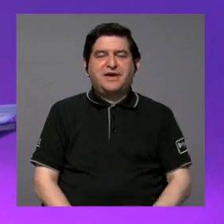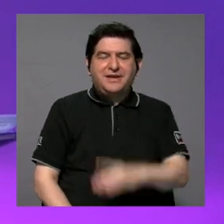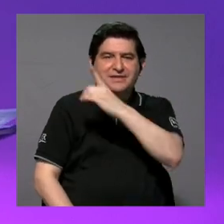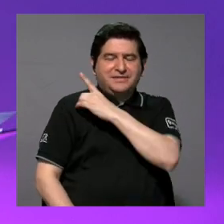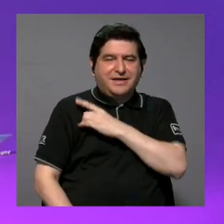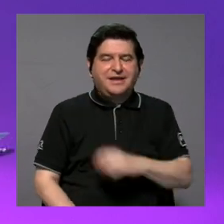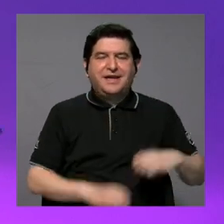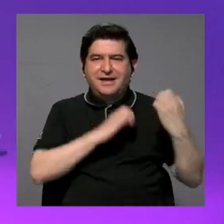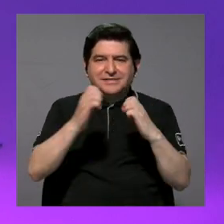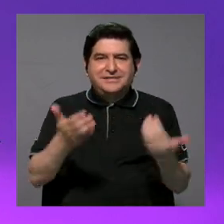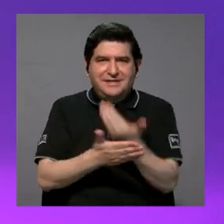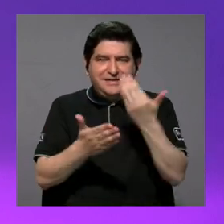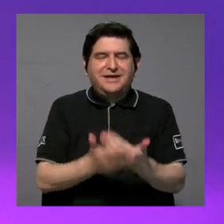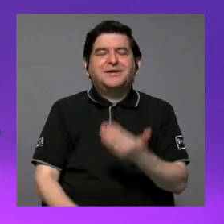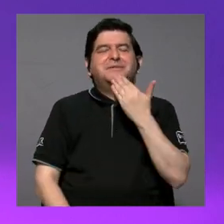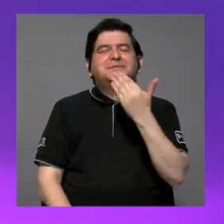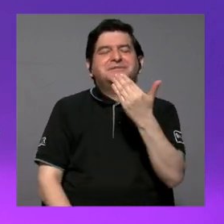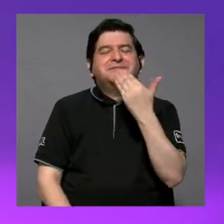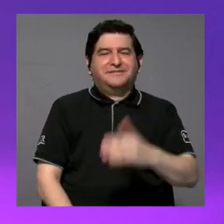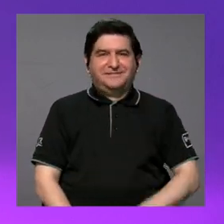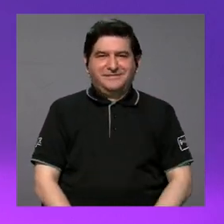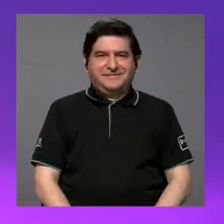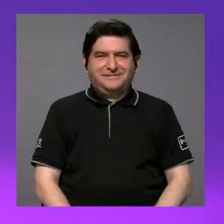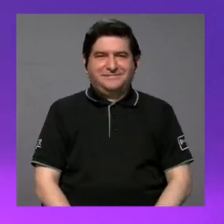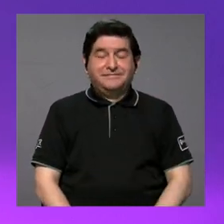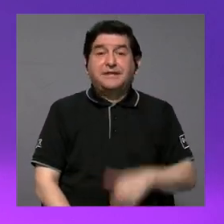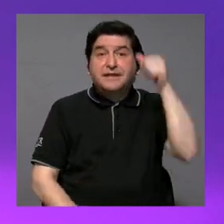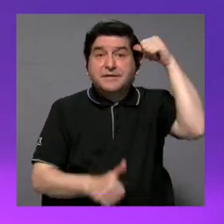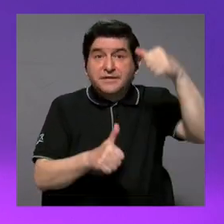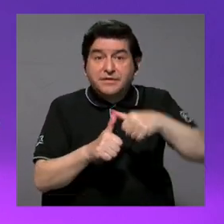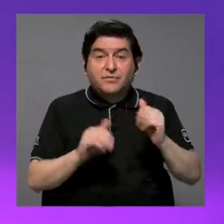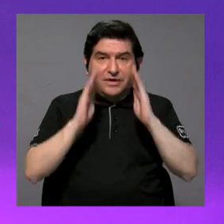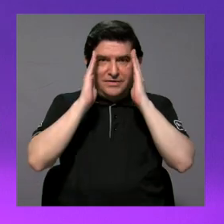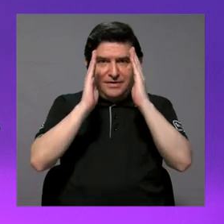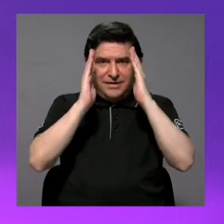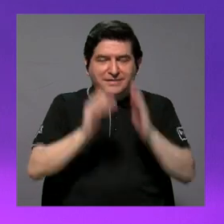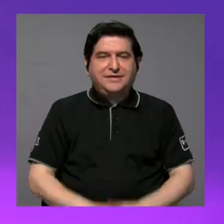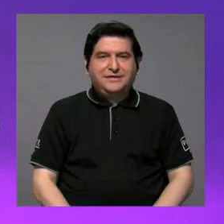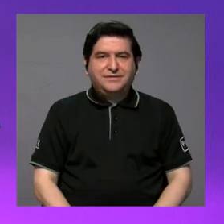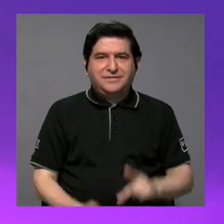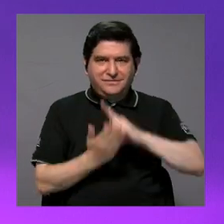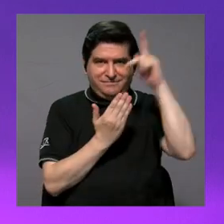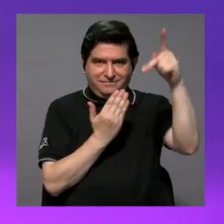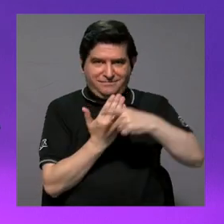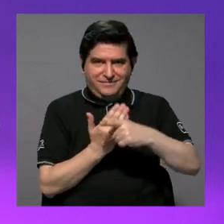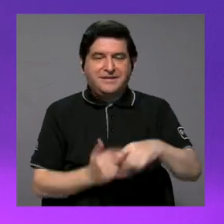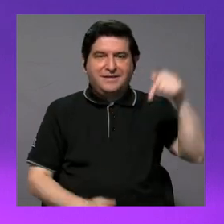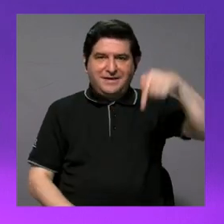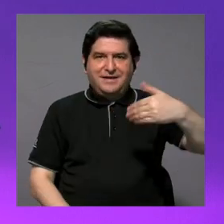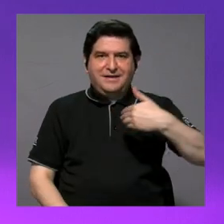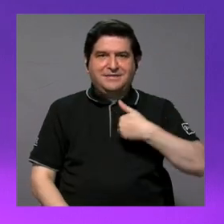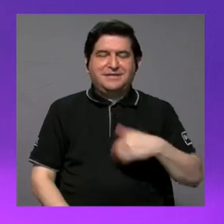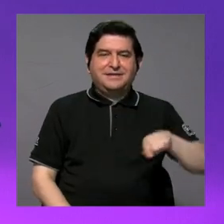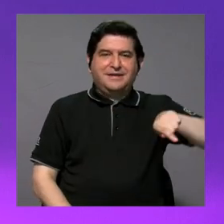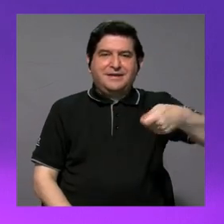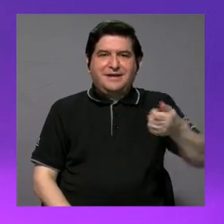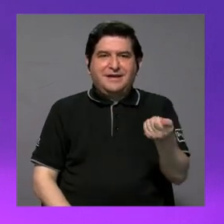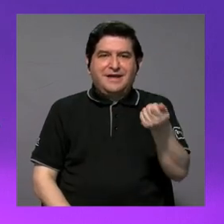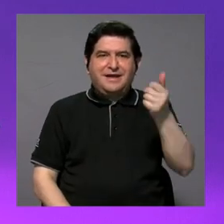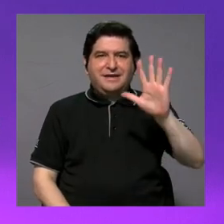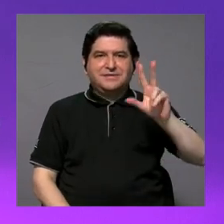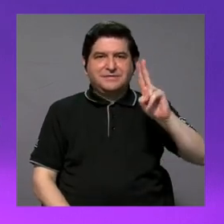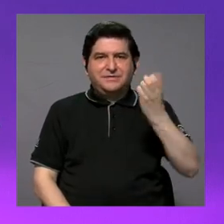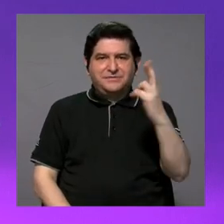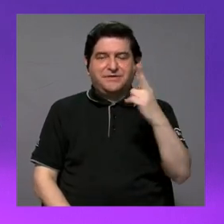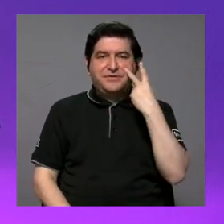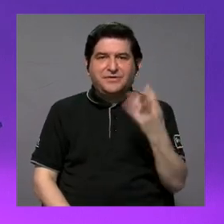Estrategia e Innovación. Muchísimas gracias. gusto, muchas gracias. Muchísimas gracias. Recordarles que sigan en sintonía de la programación que tenemos para ustedes en 15 Universidad de Costa